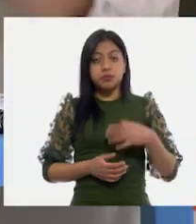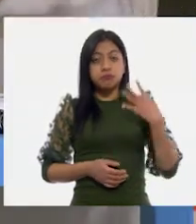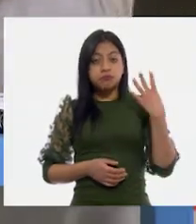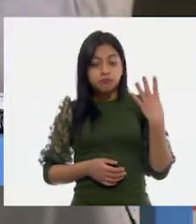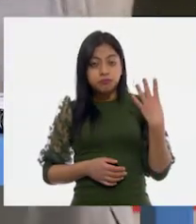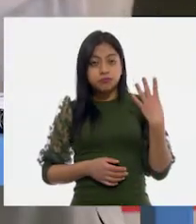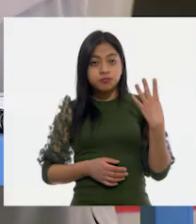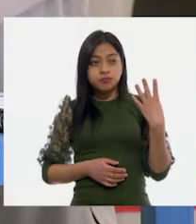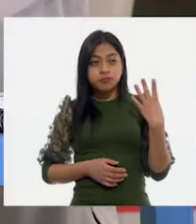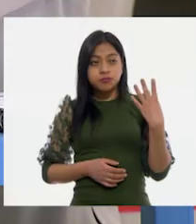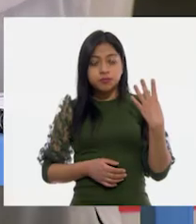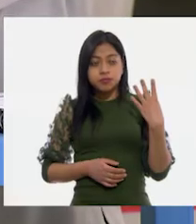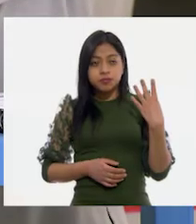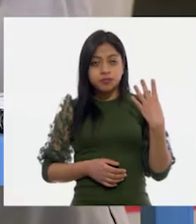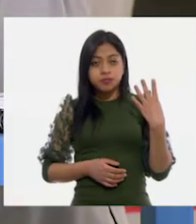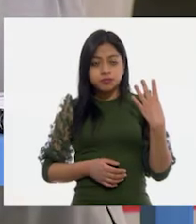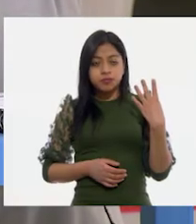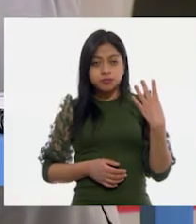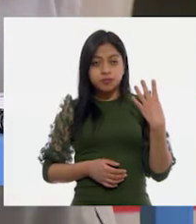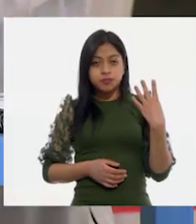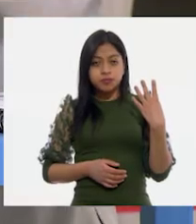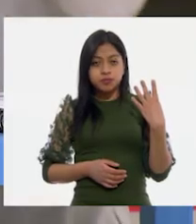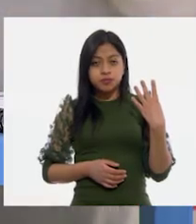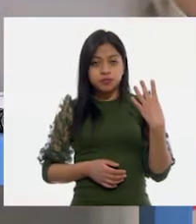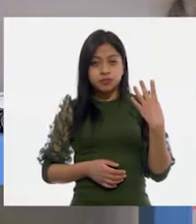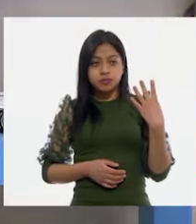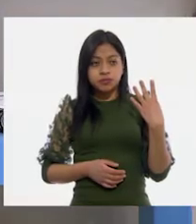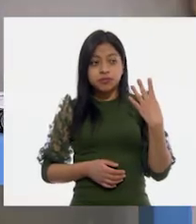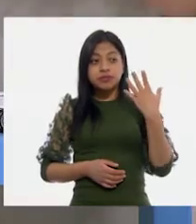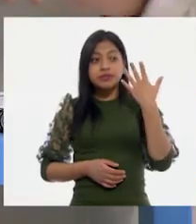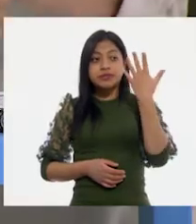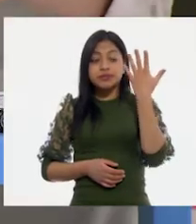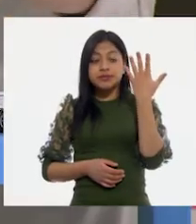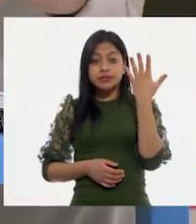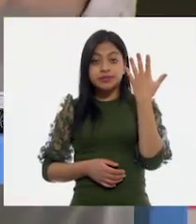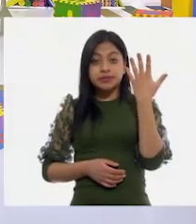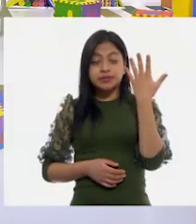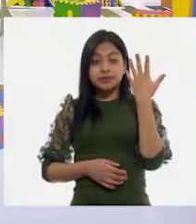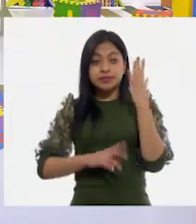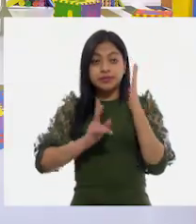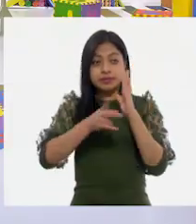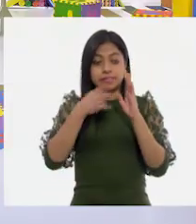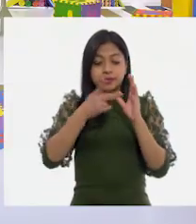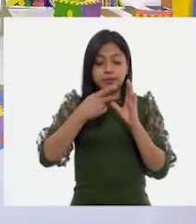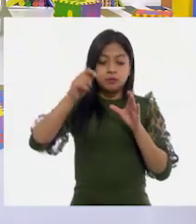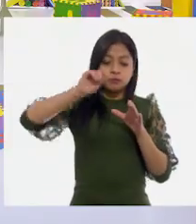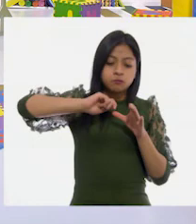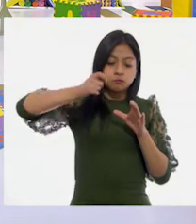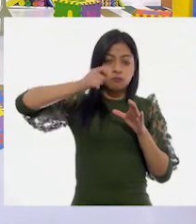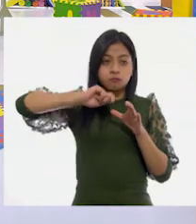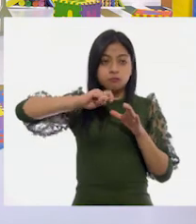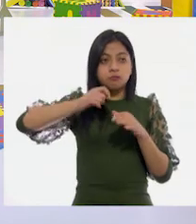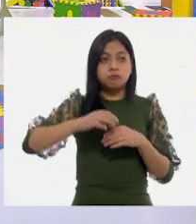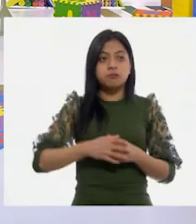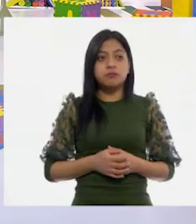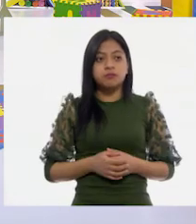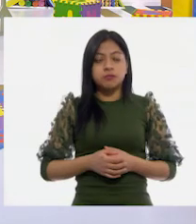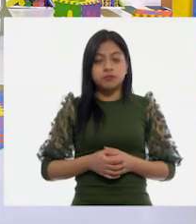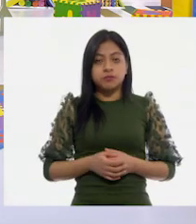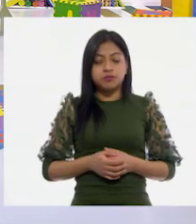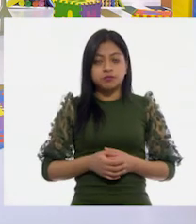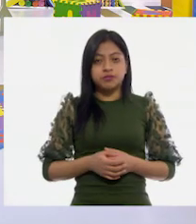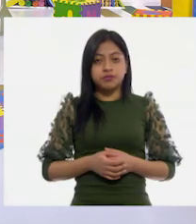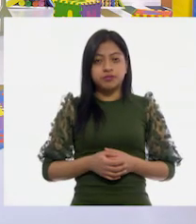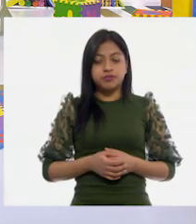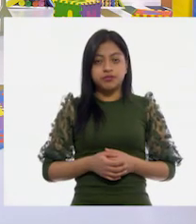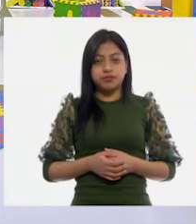cuatro, cinco. Voy a llenar otro cinco.